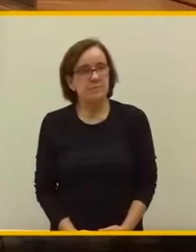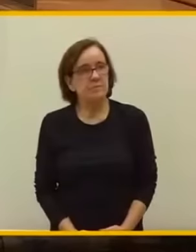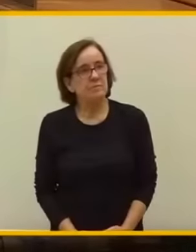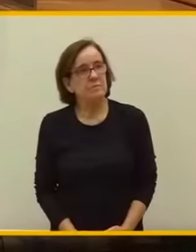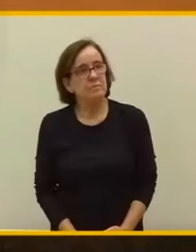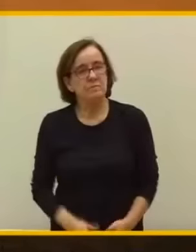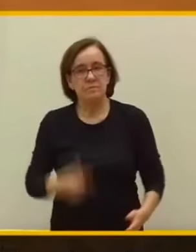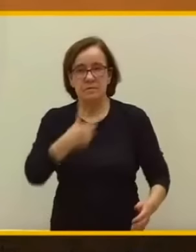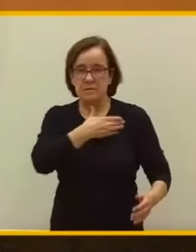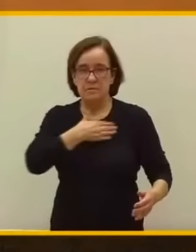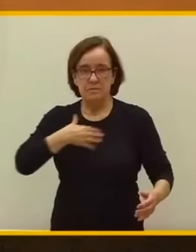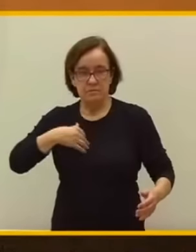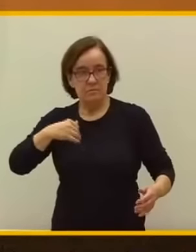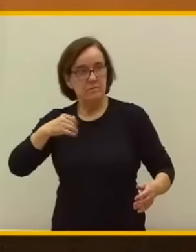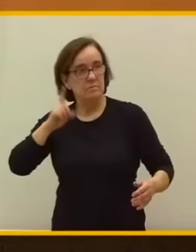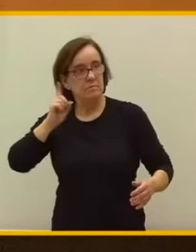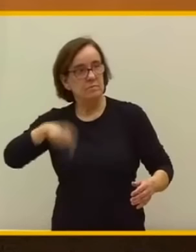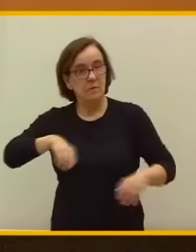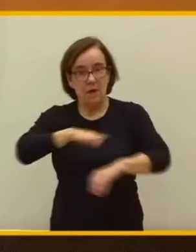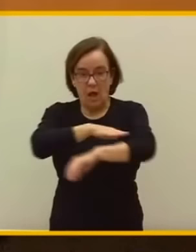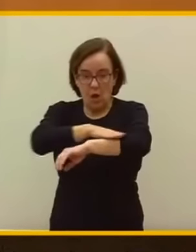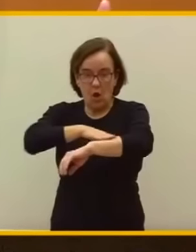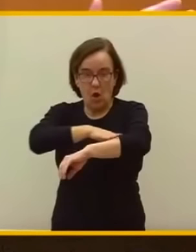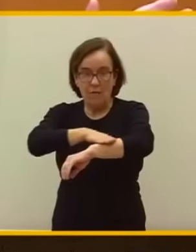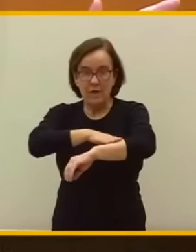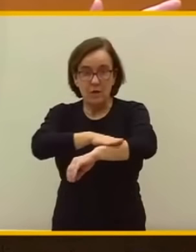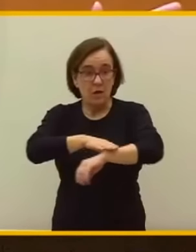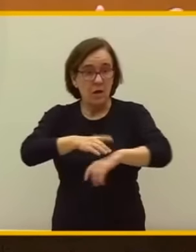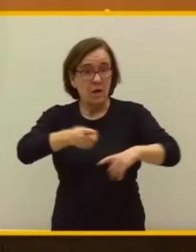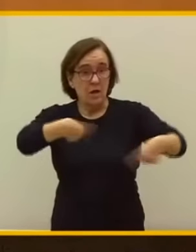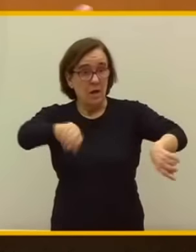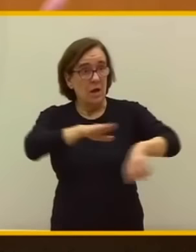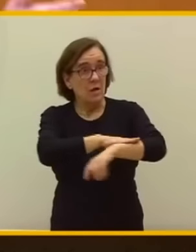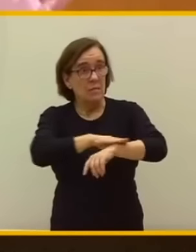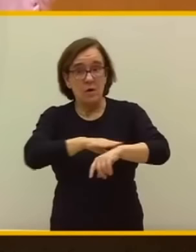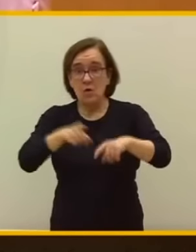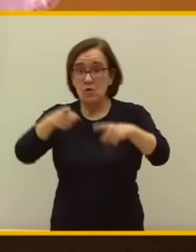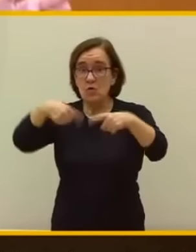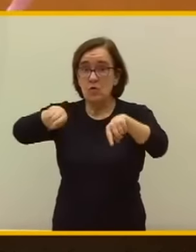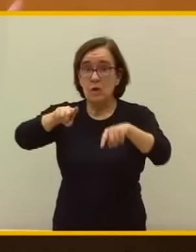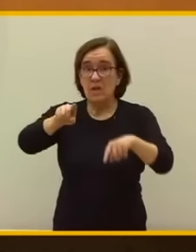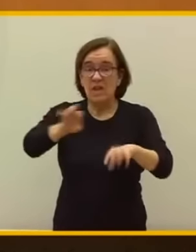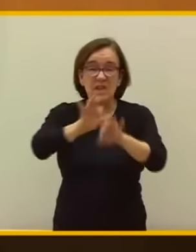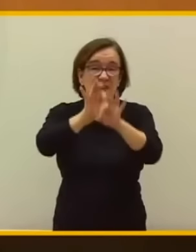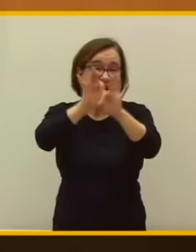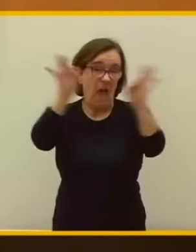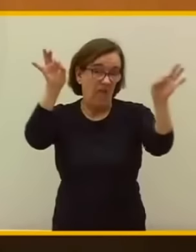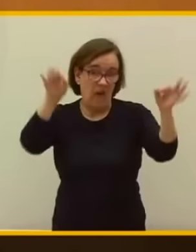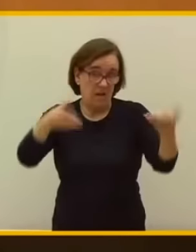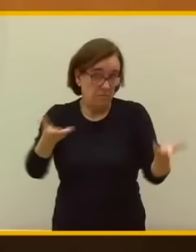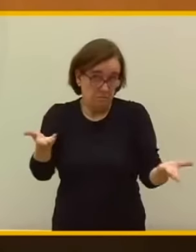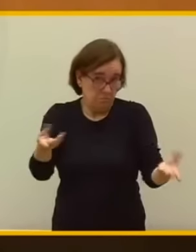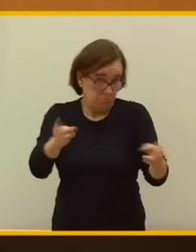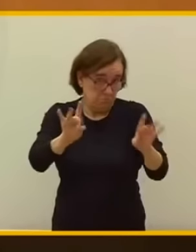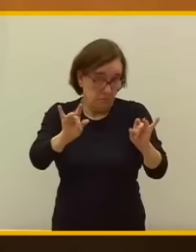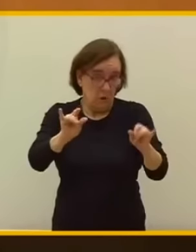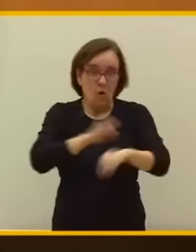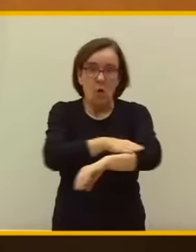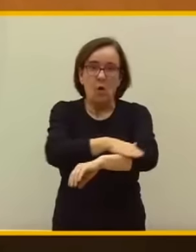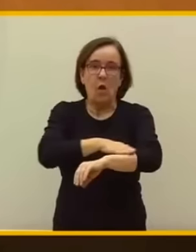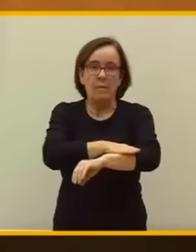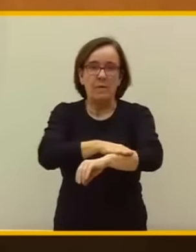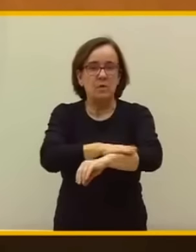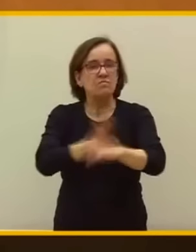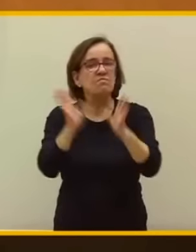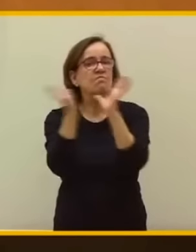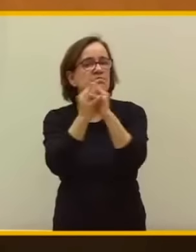Y yo me quiero dirigir también al Gobierno, porque sin este Gobierno ustedes no serían nada. Un Gobierno con el que ustedes